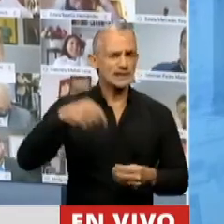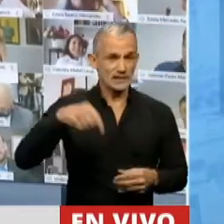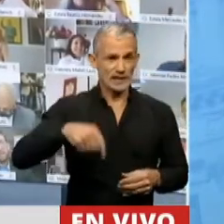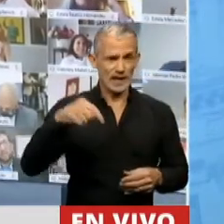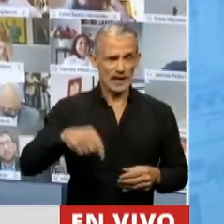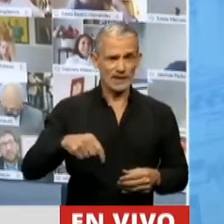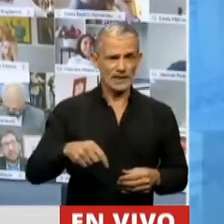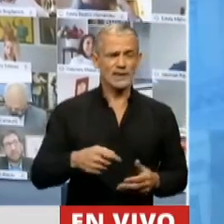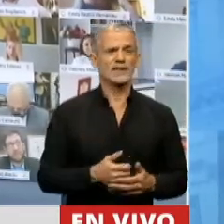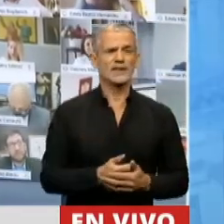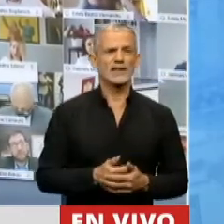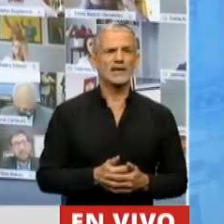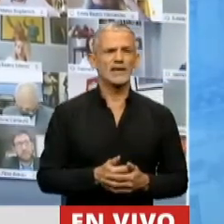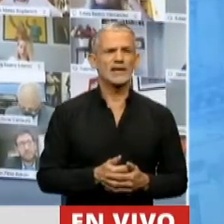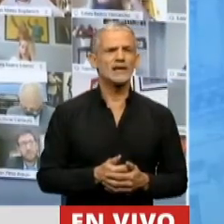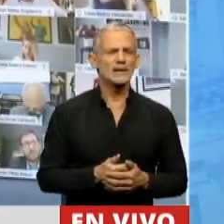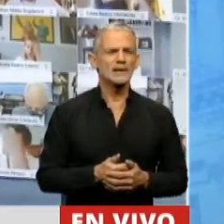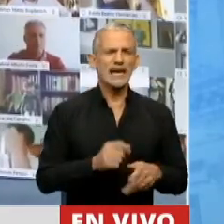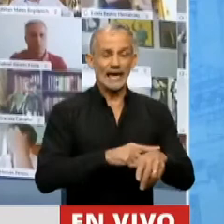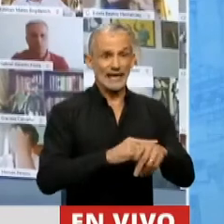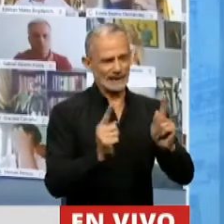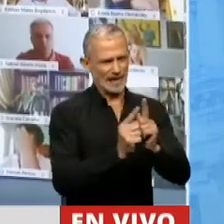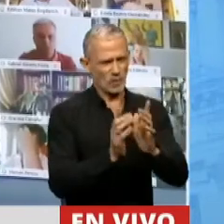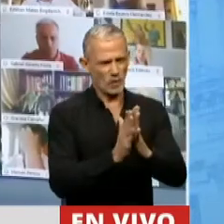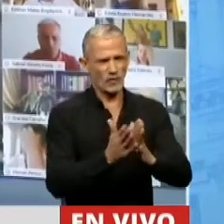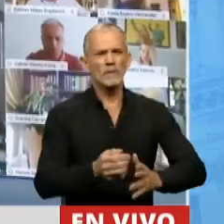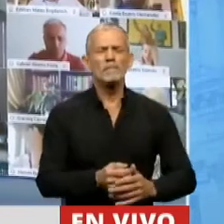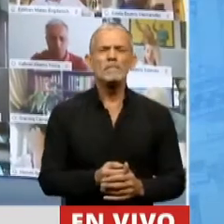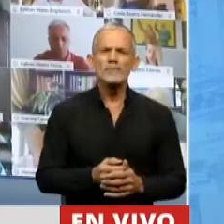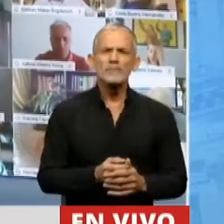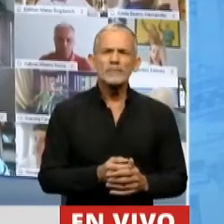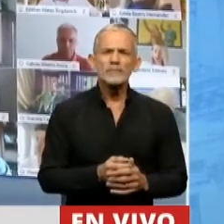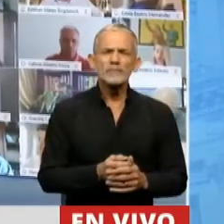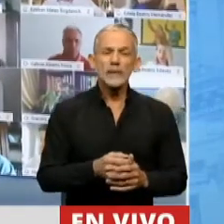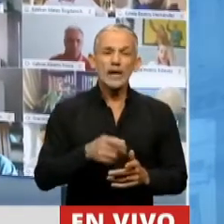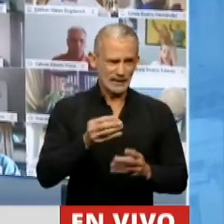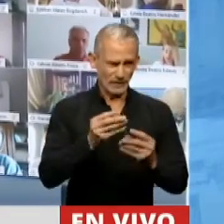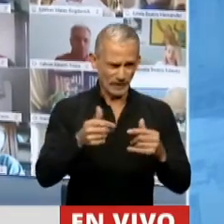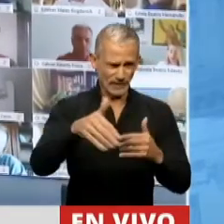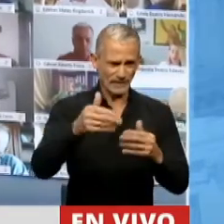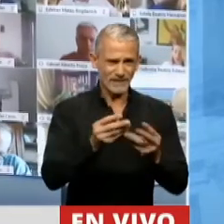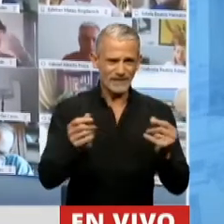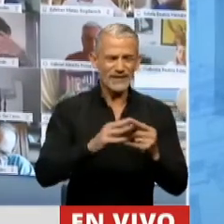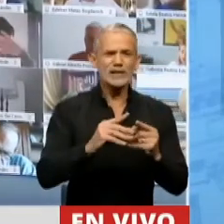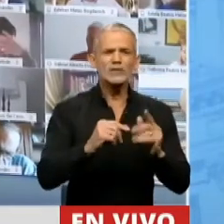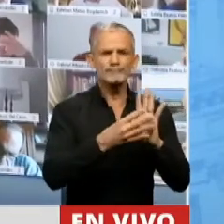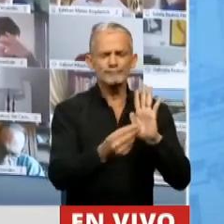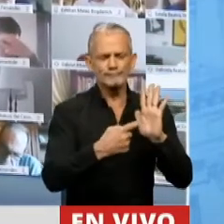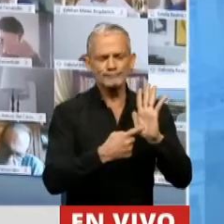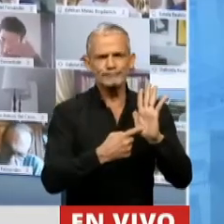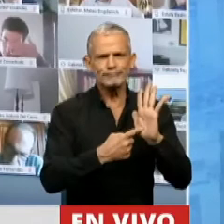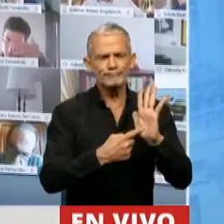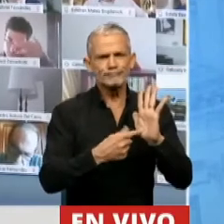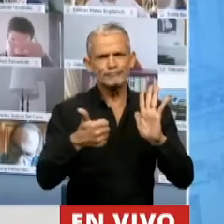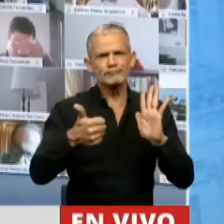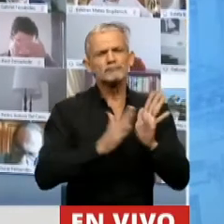un ejemplo... Vaya redondeando, diputado. Termino con esto, presidente. Es un ejemplo a seguir